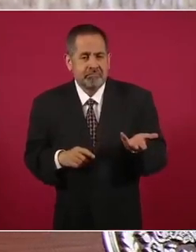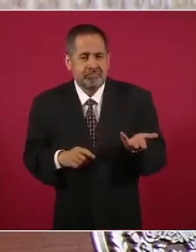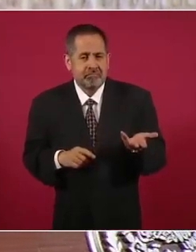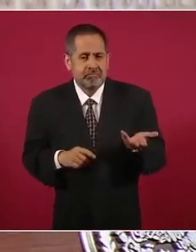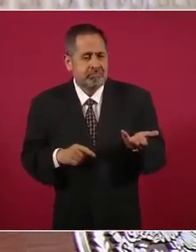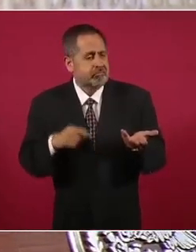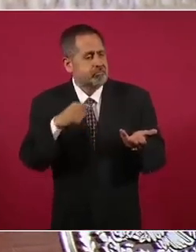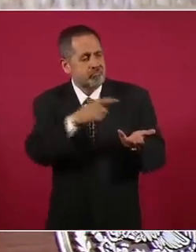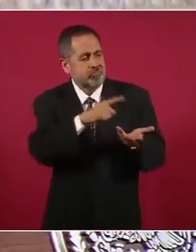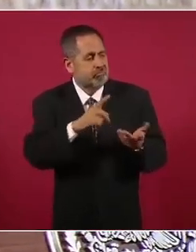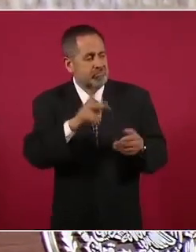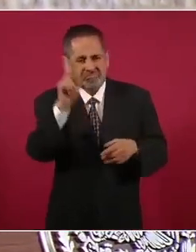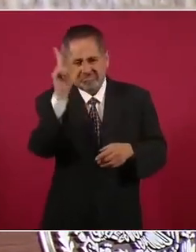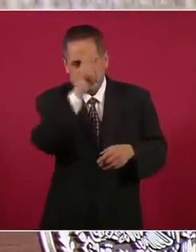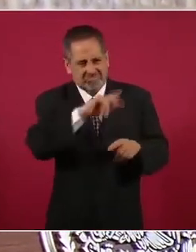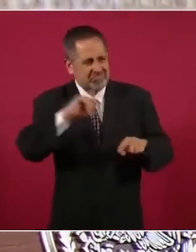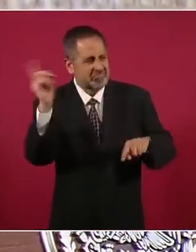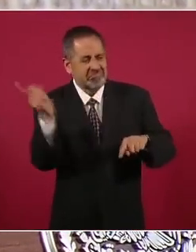quitaste los alfileres.